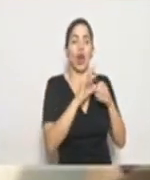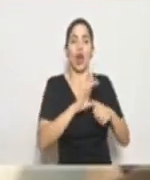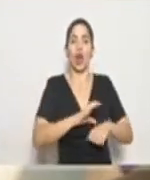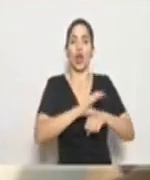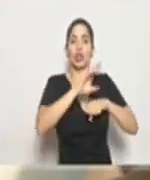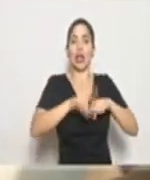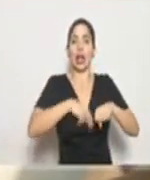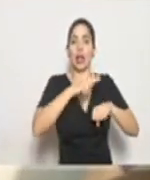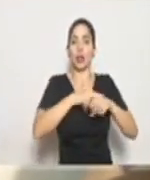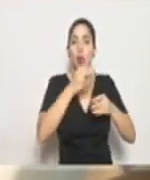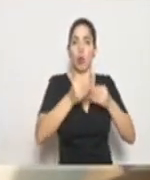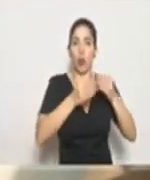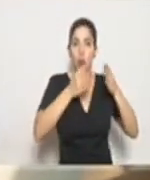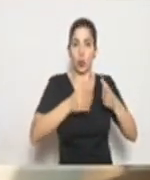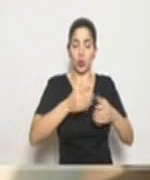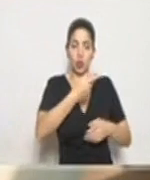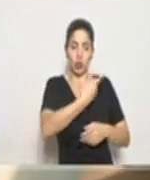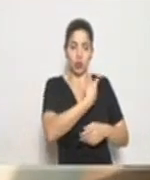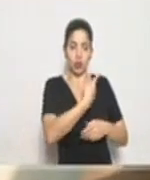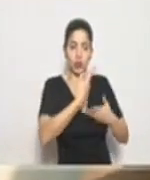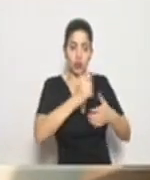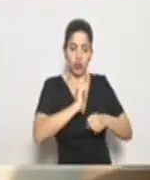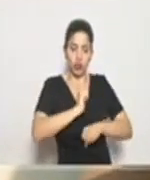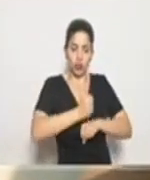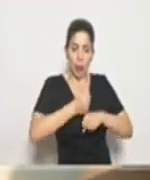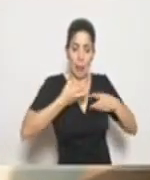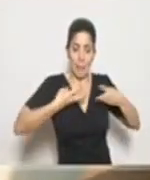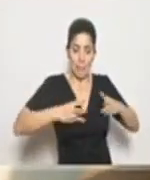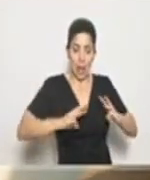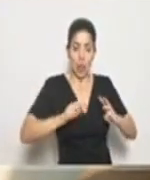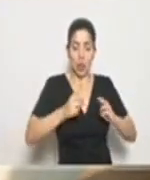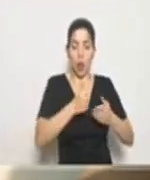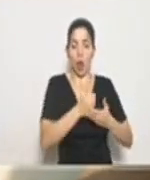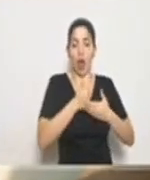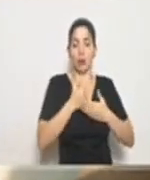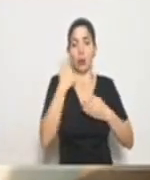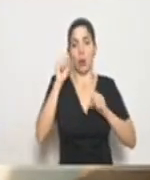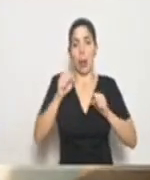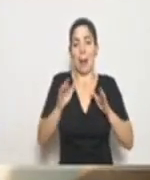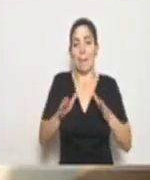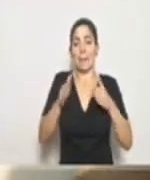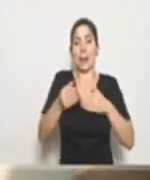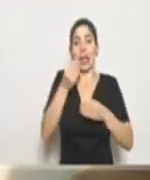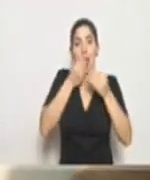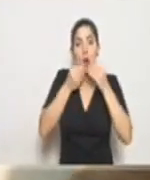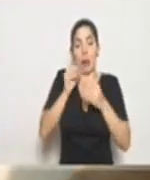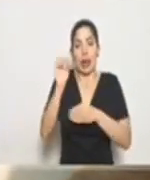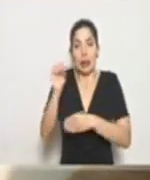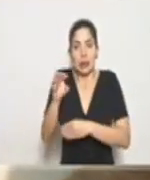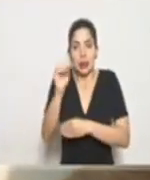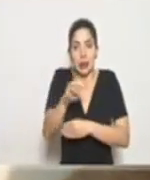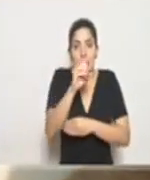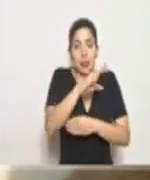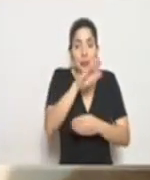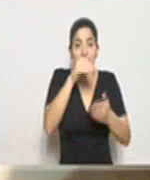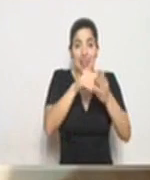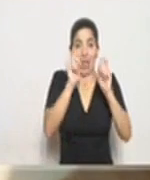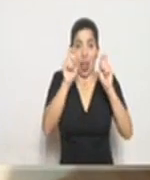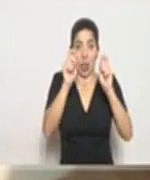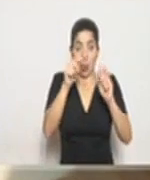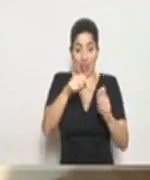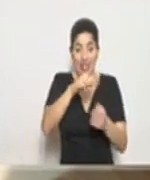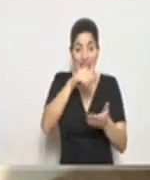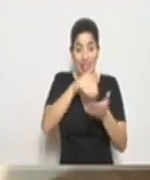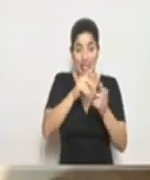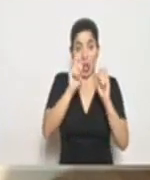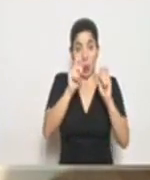hemos establecido una metodología que permitirá entregar esos paquetes de alimentos en los centros educativos, y